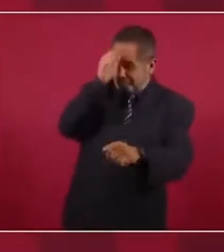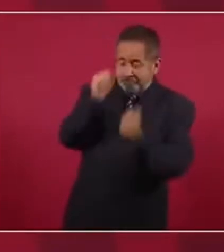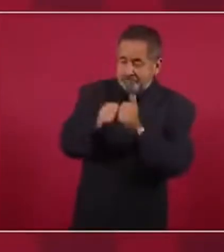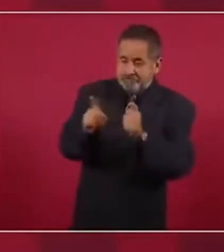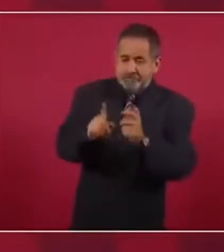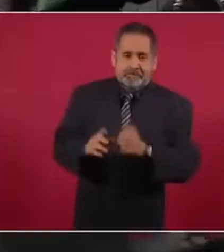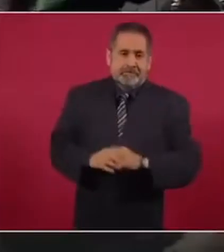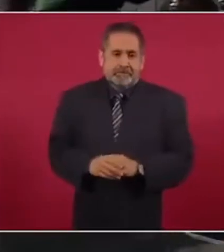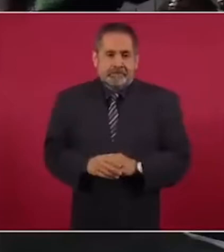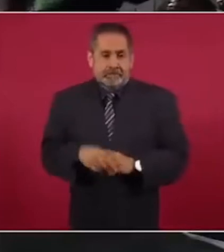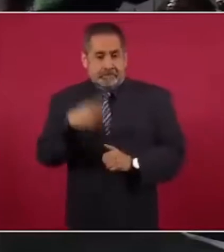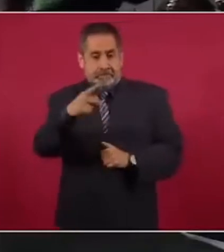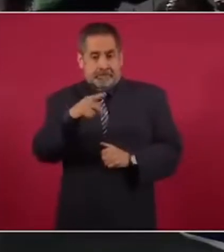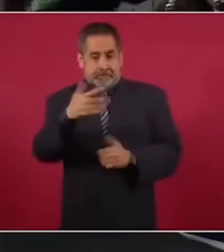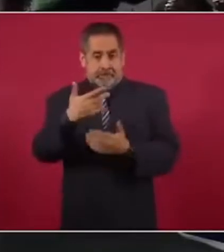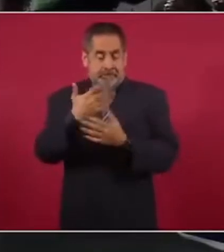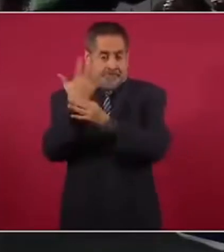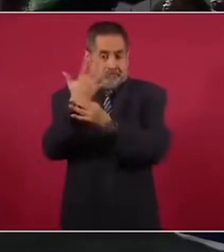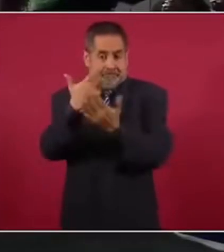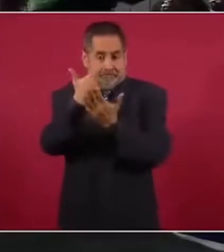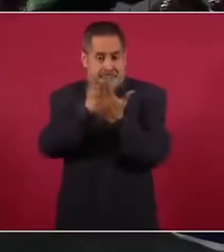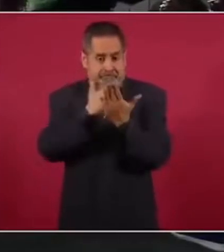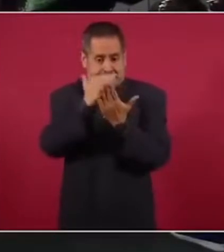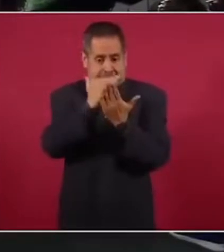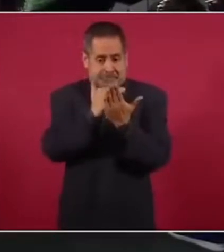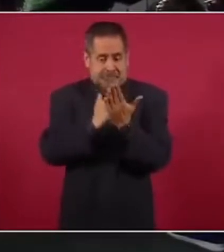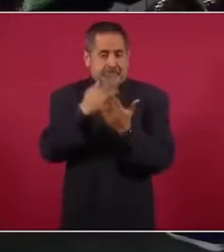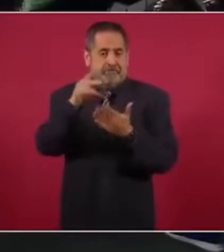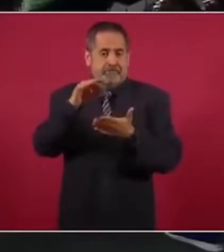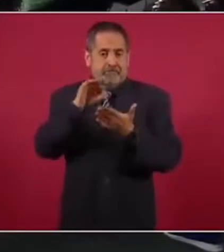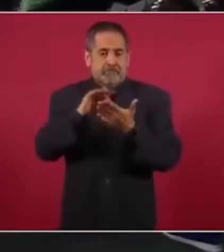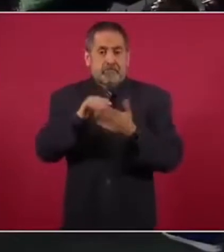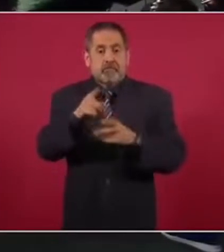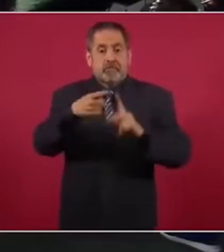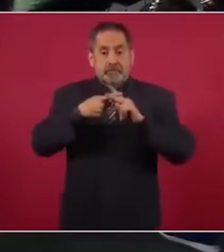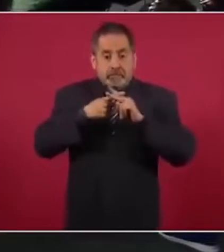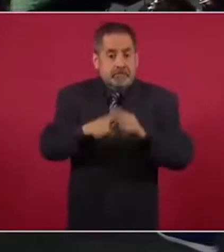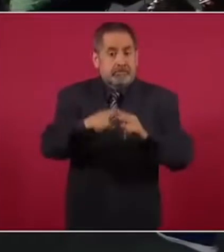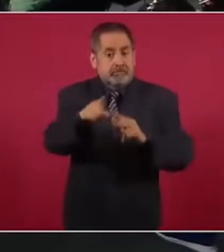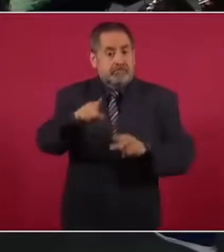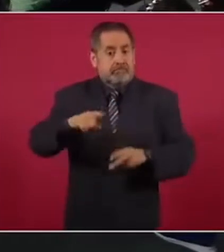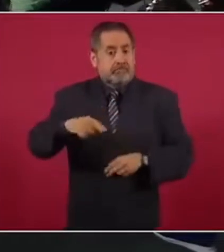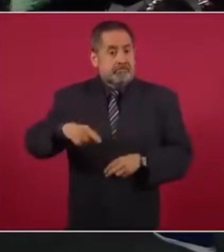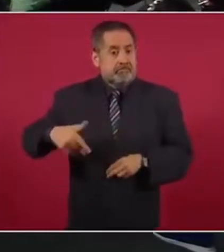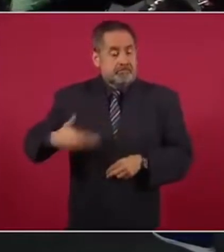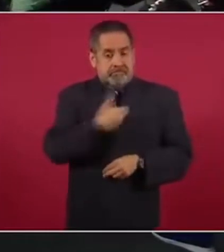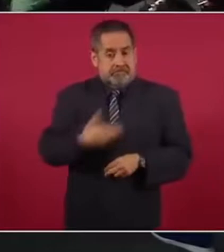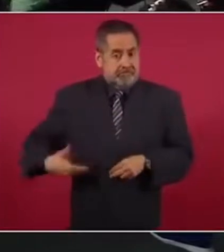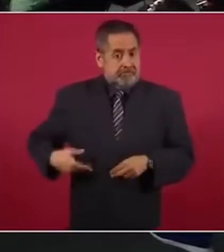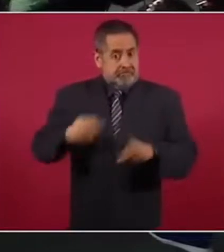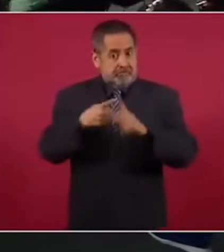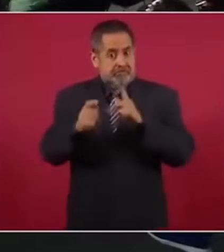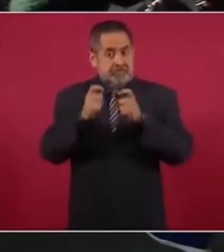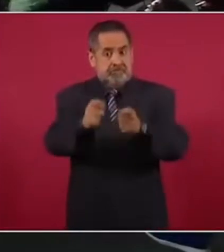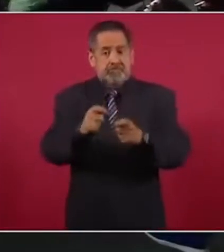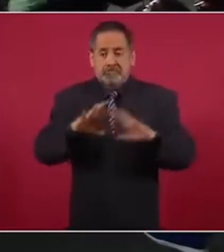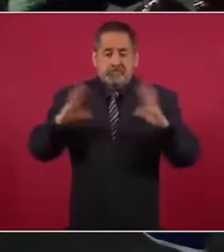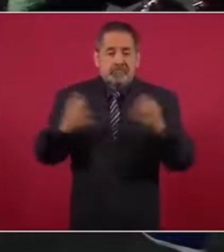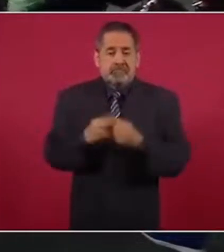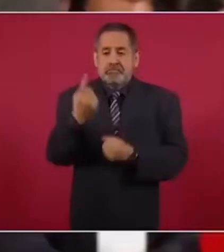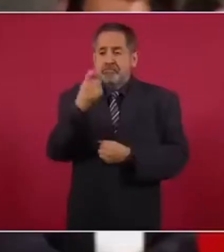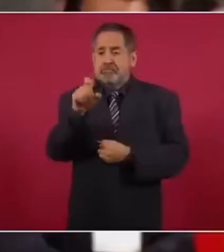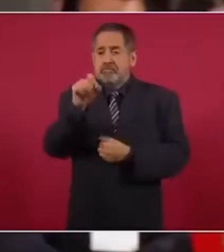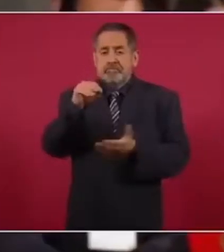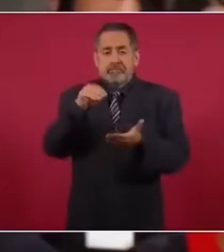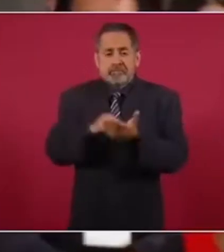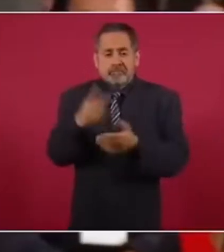Estas son las cifras de su propio gobierno, las saqué de su propia página. Desde que usted llegó al poder, ha habido 126